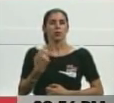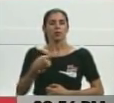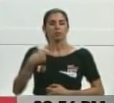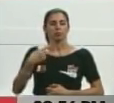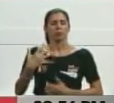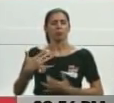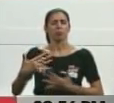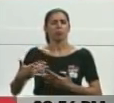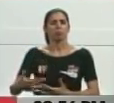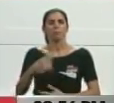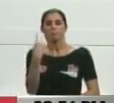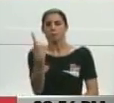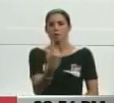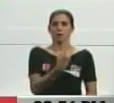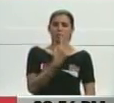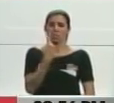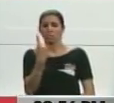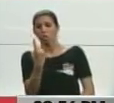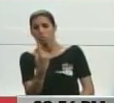Se marean.